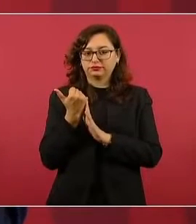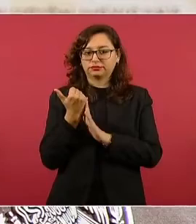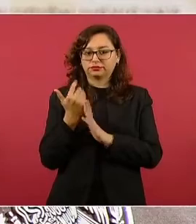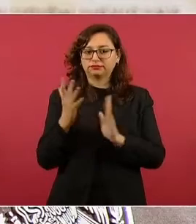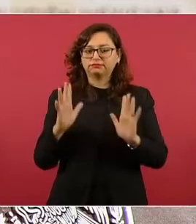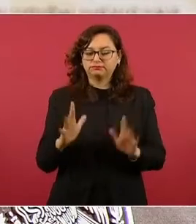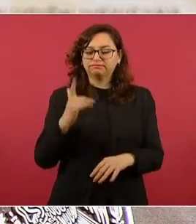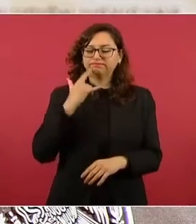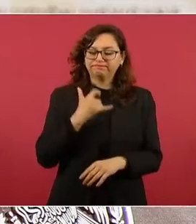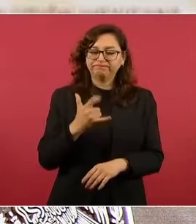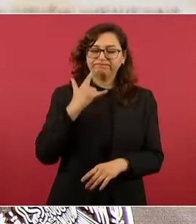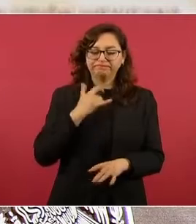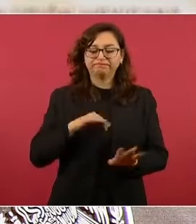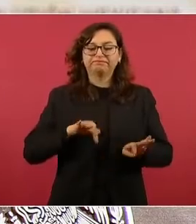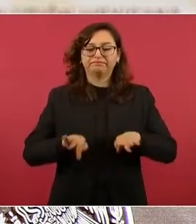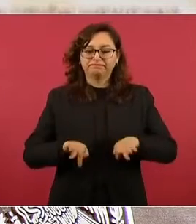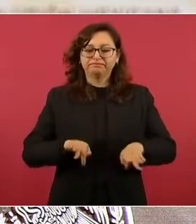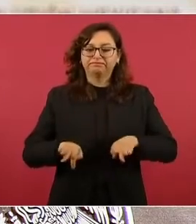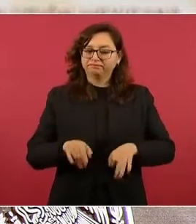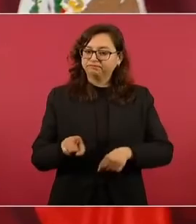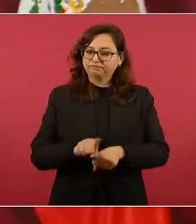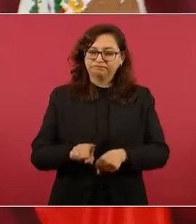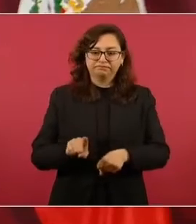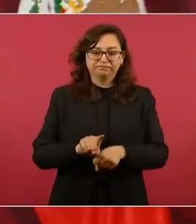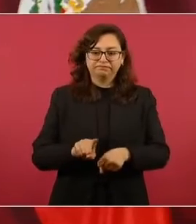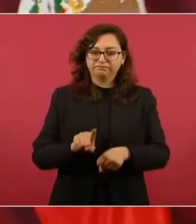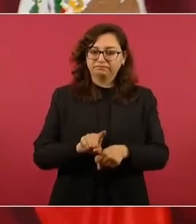Pero estamos en eso, estamos trabajando todo el tiempo.